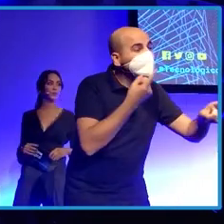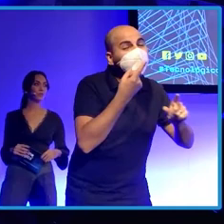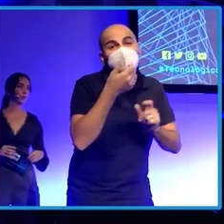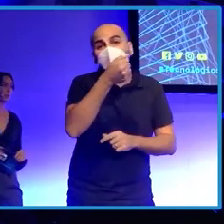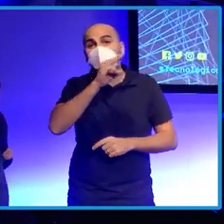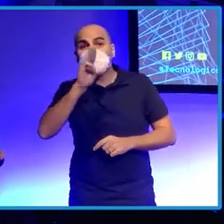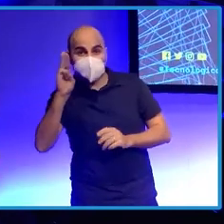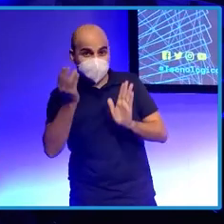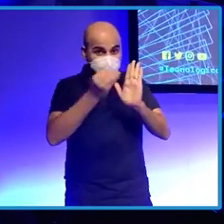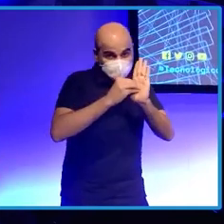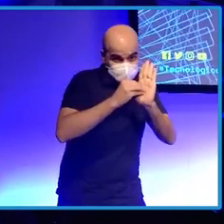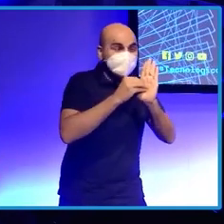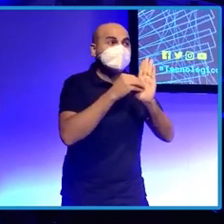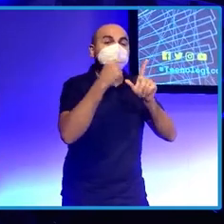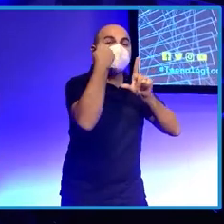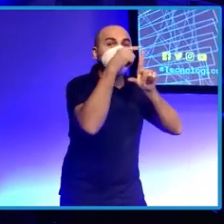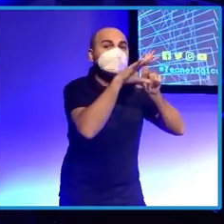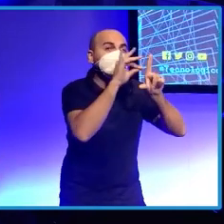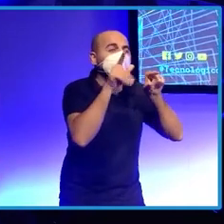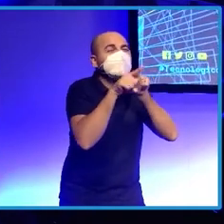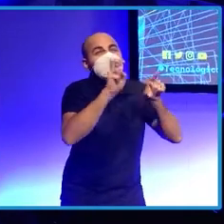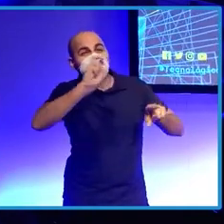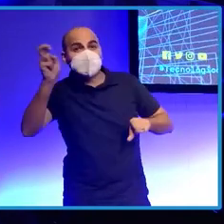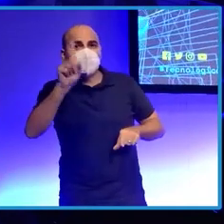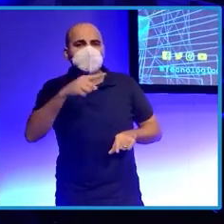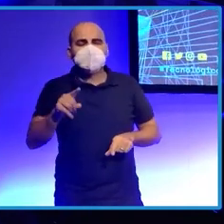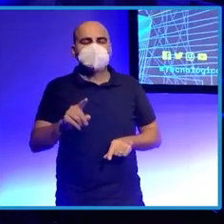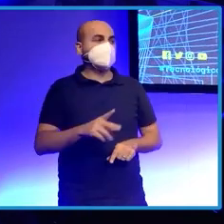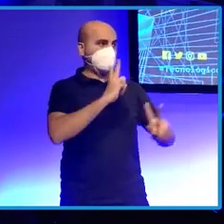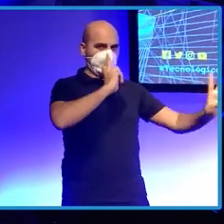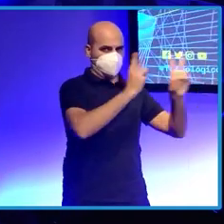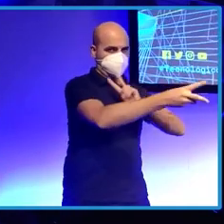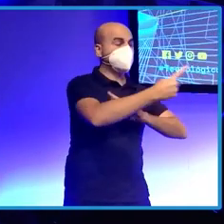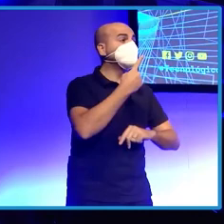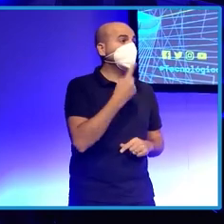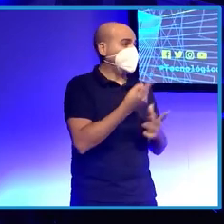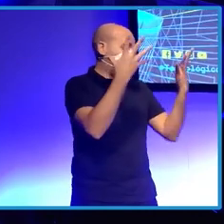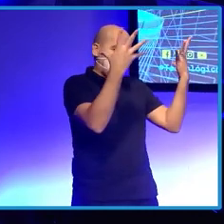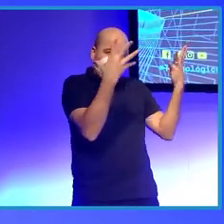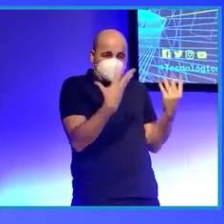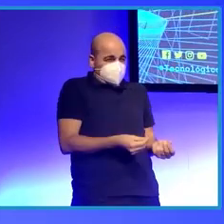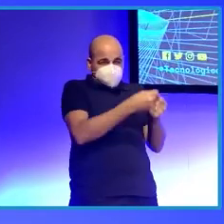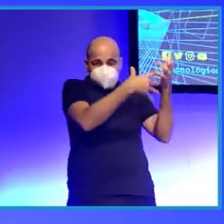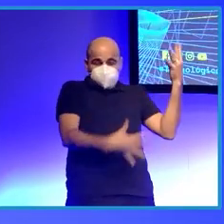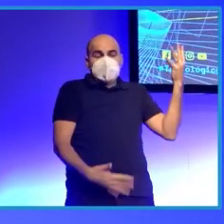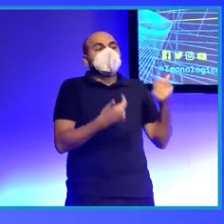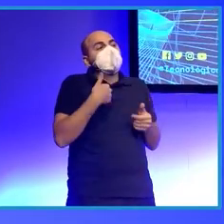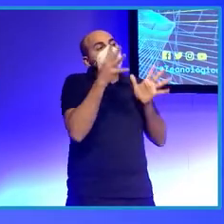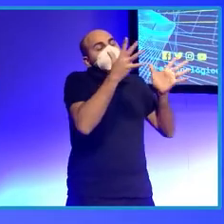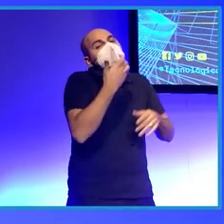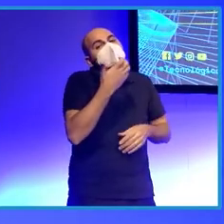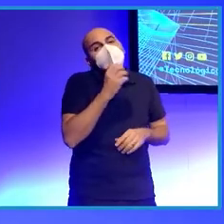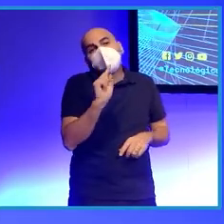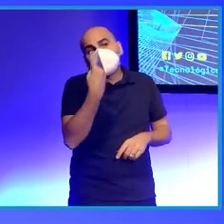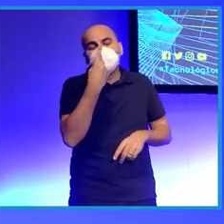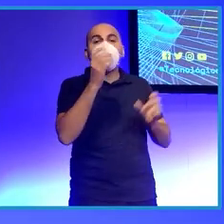Hay un montón de aplicaciones de reconocimiento facial. De hecho, os recomendaría, primero, inicialmente, utilizar Google Imágenes para